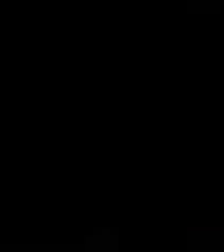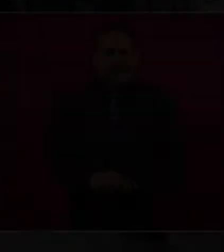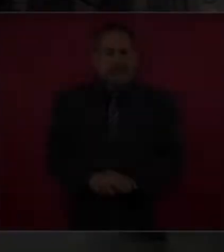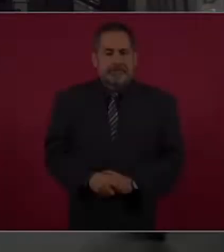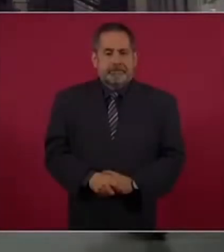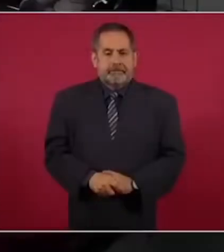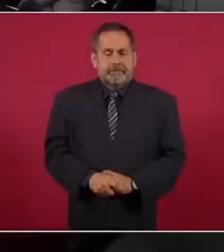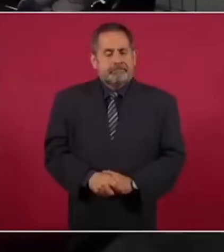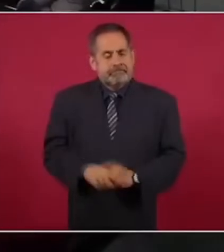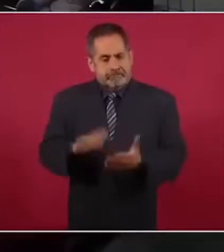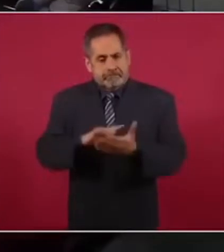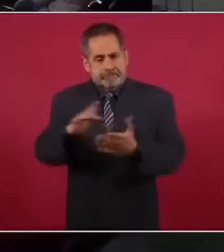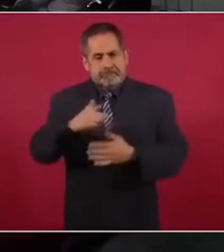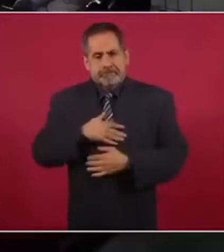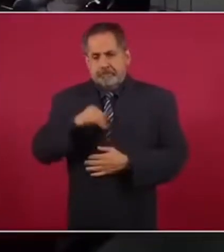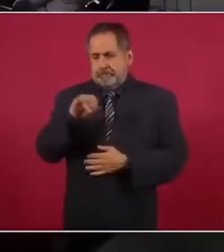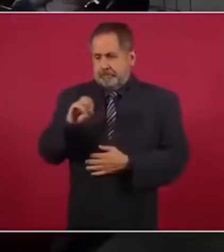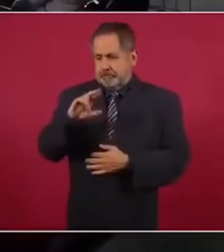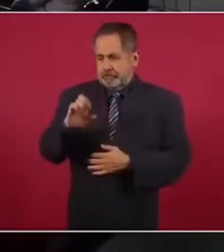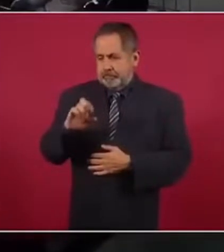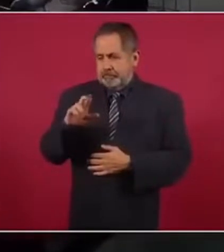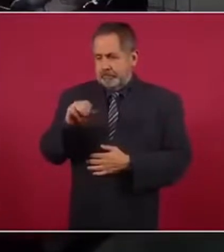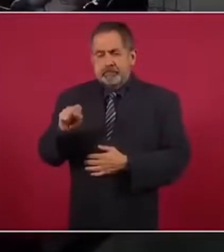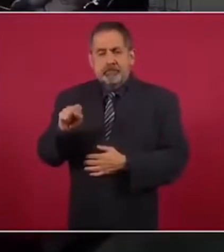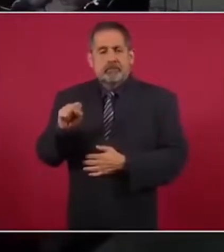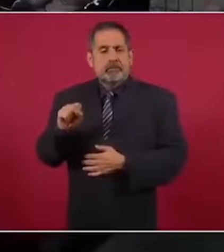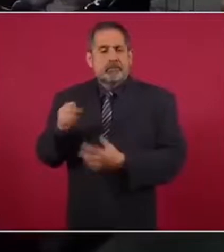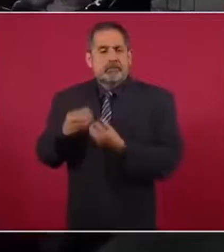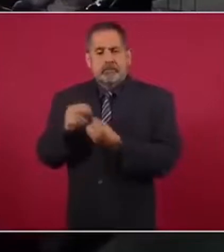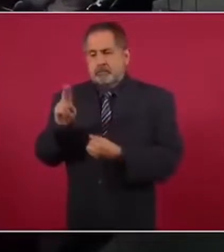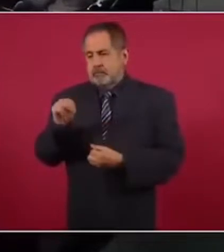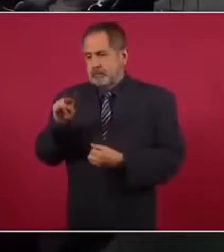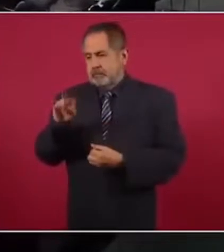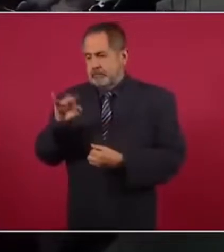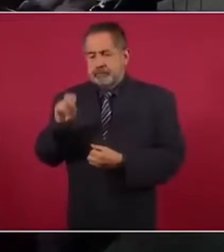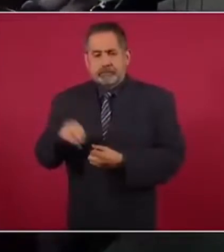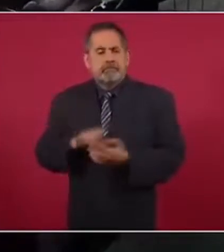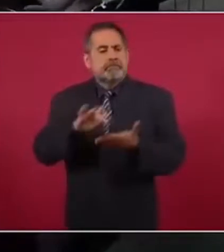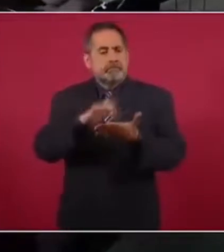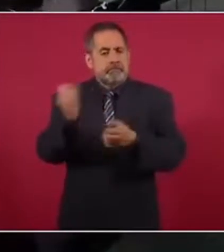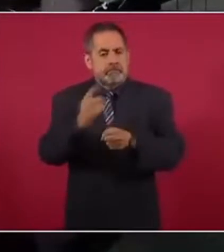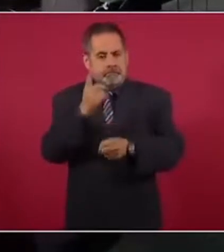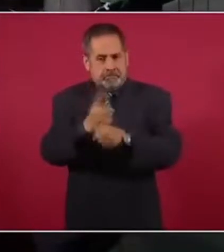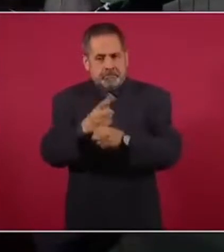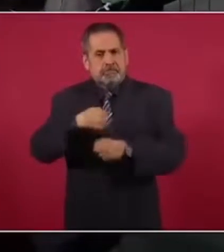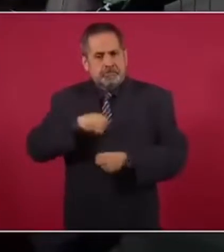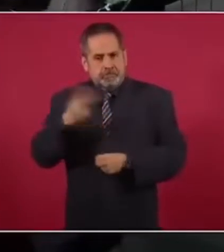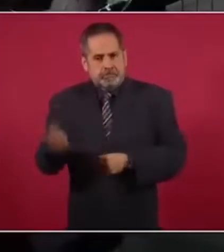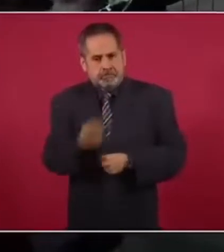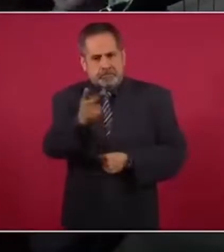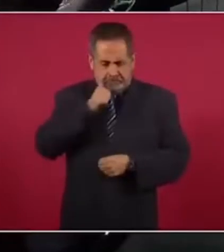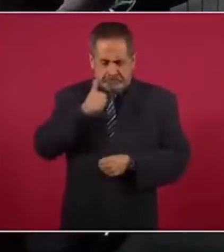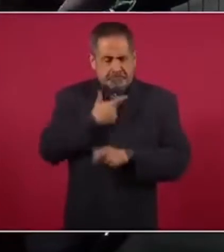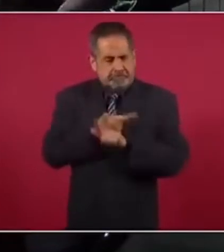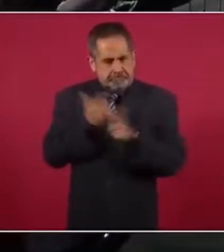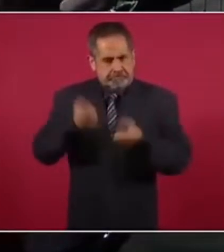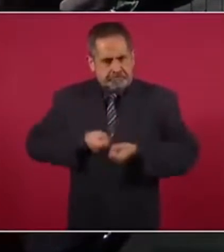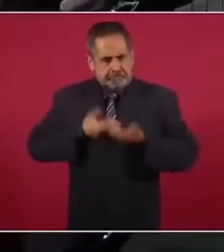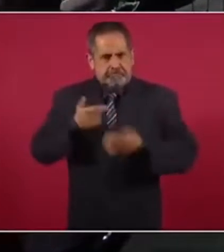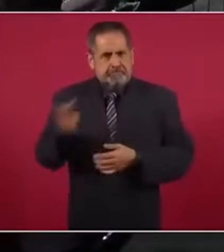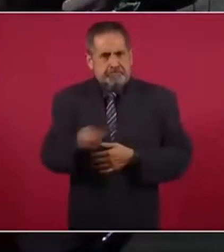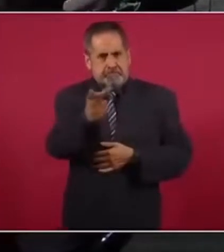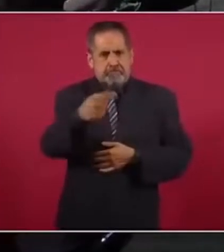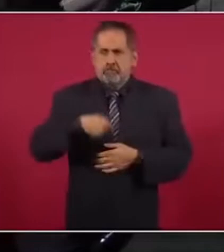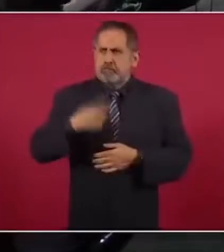Le agradezco mucho, Jorge Ramos, de Univision y Reforma. Le agradezco la oportunidad de preguntar con absoluta libertad. venido,